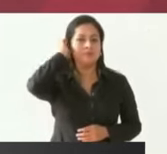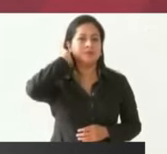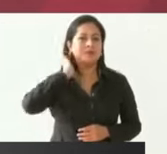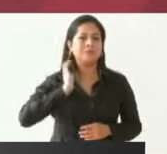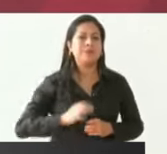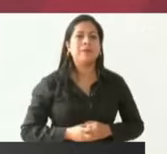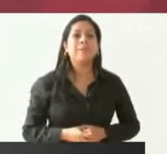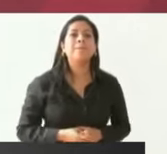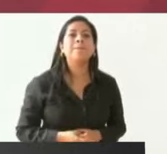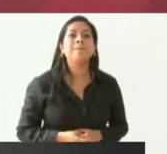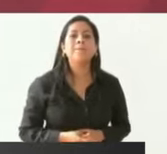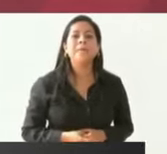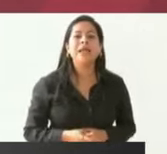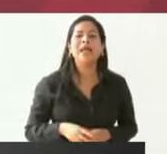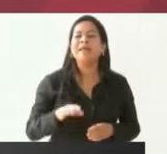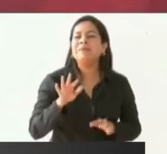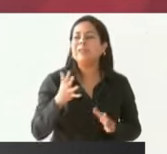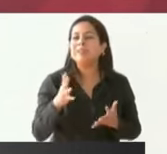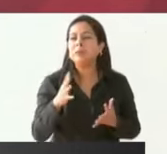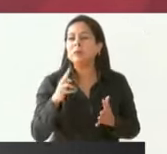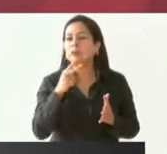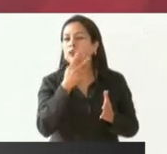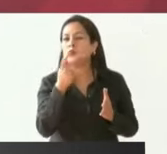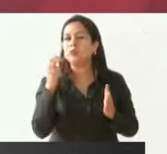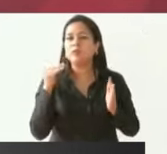Casi 200.000